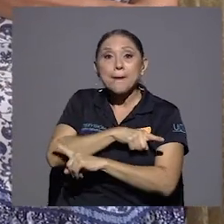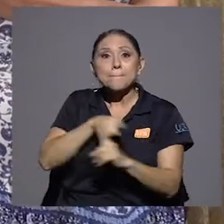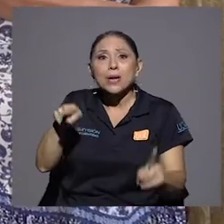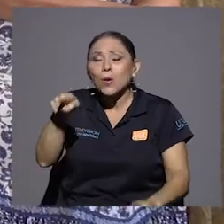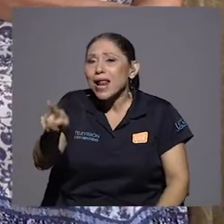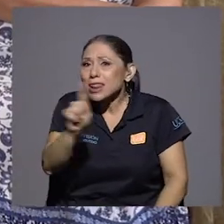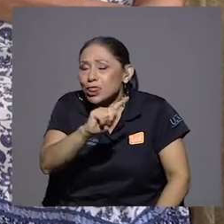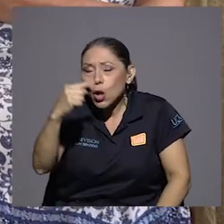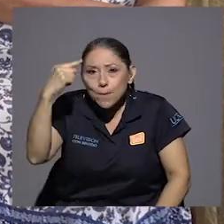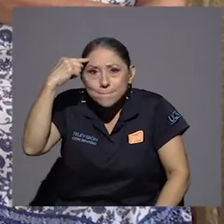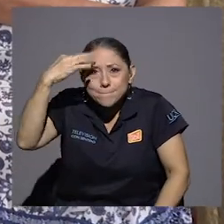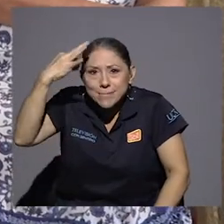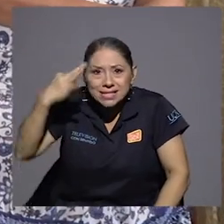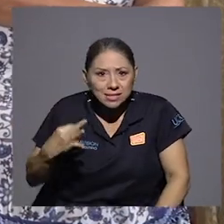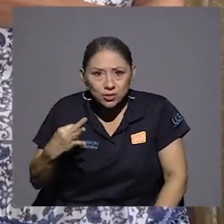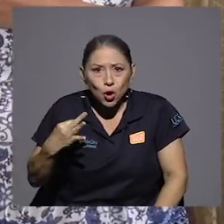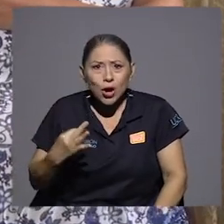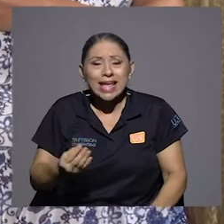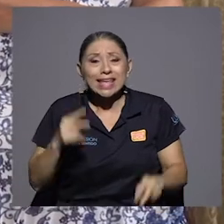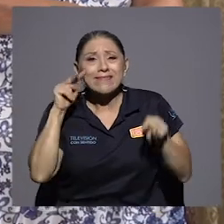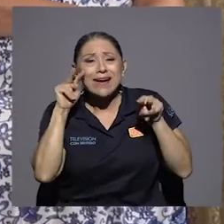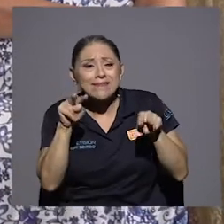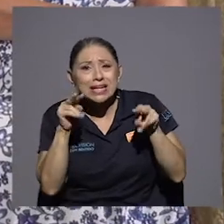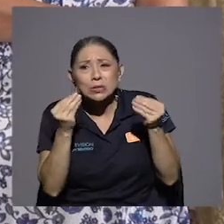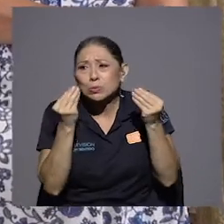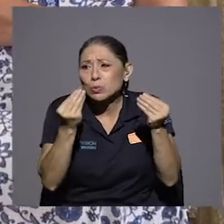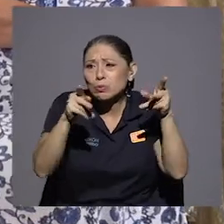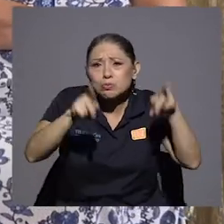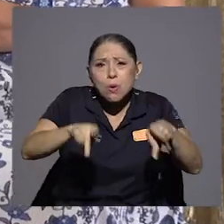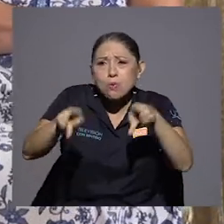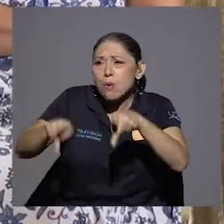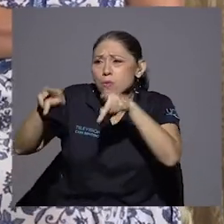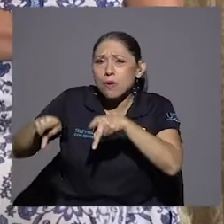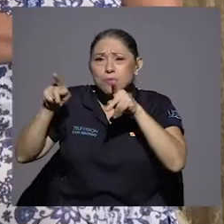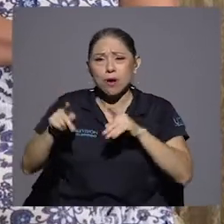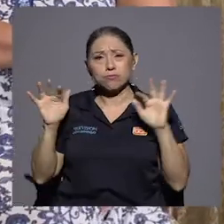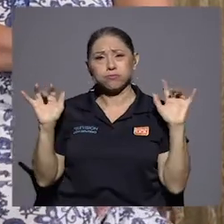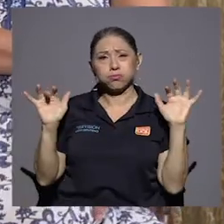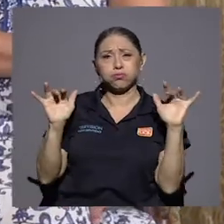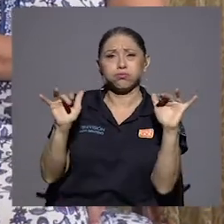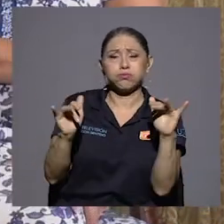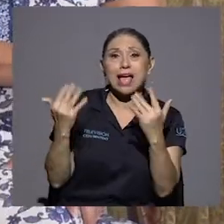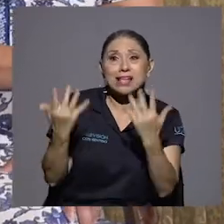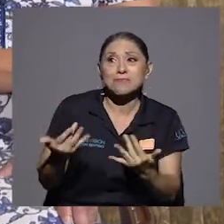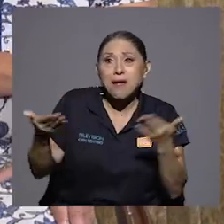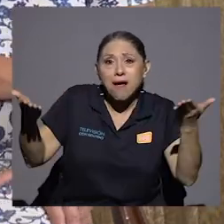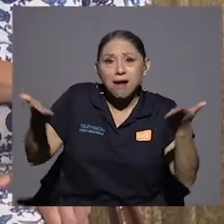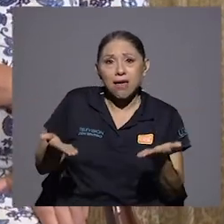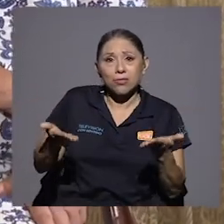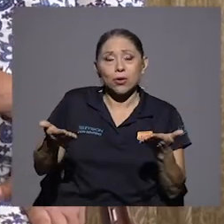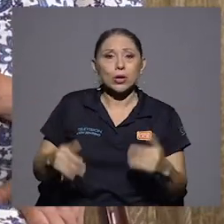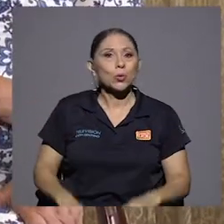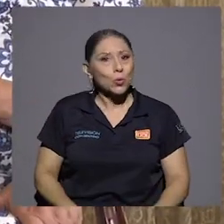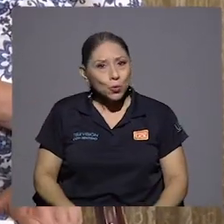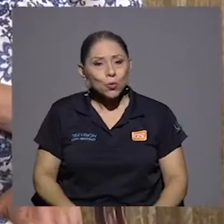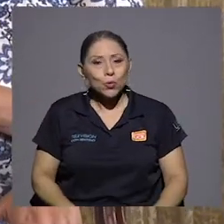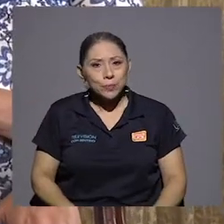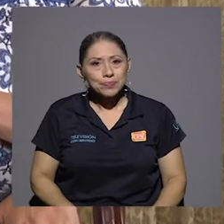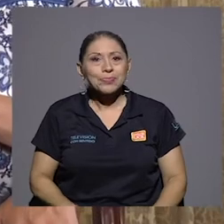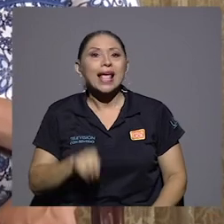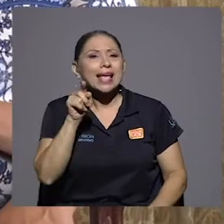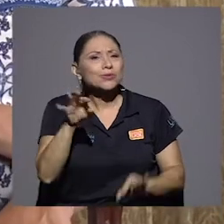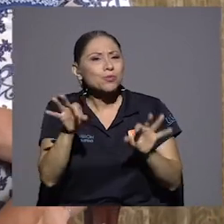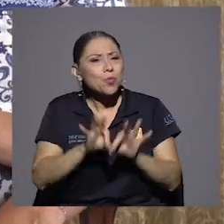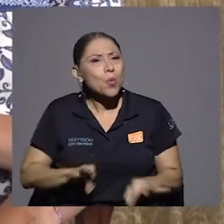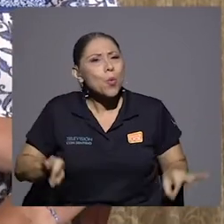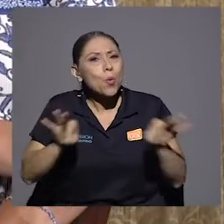ver tantas, pero tantas, tantas personas esperándole. Y esa confesión merece la pena, porque dice Rolando